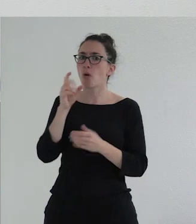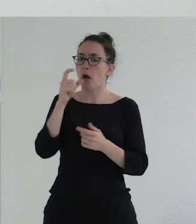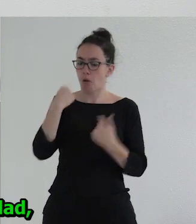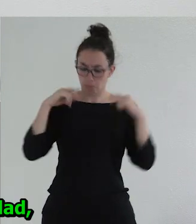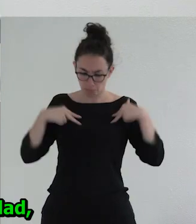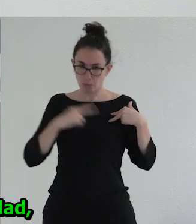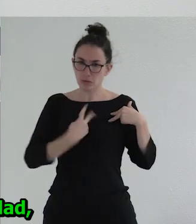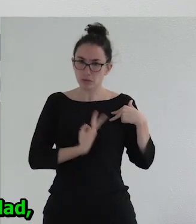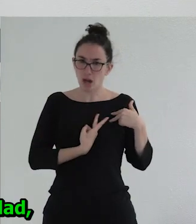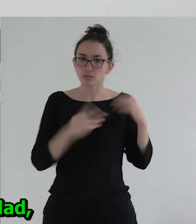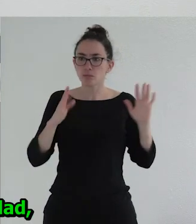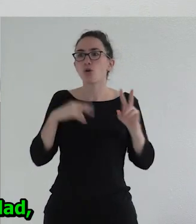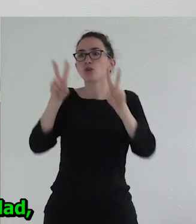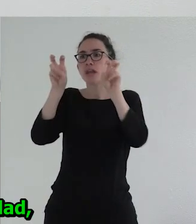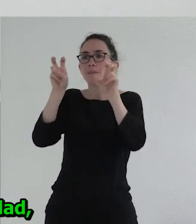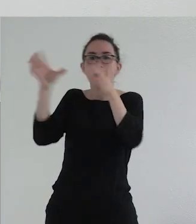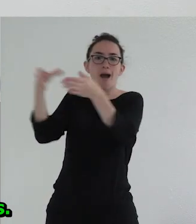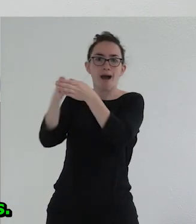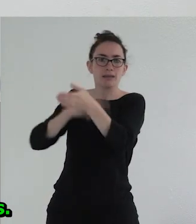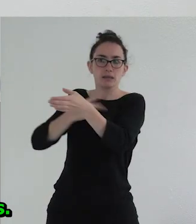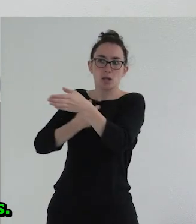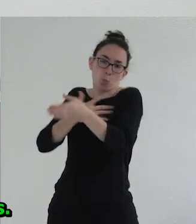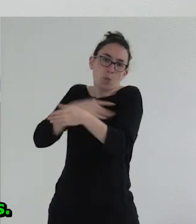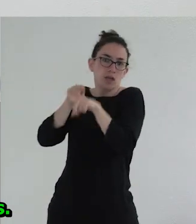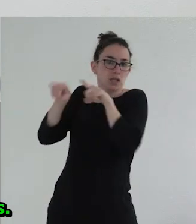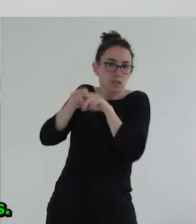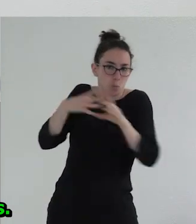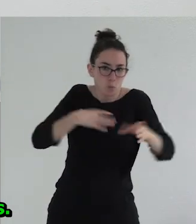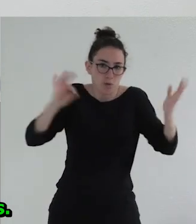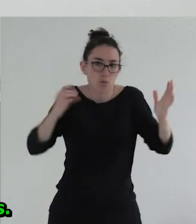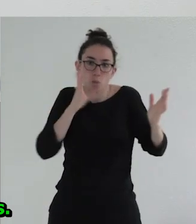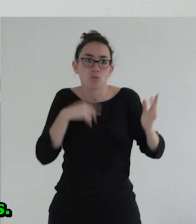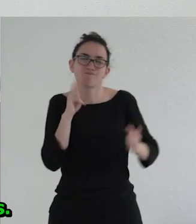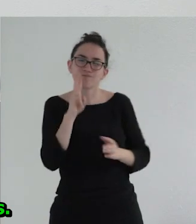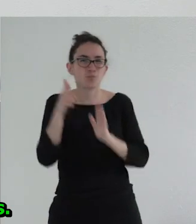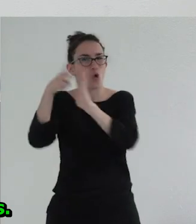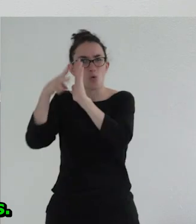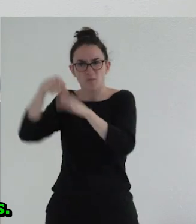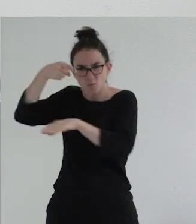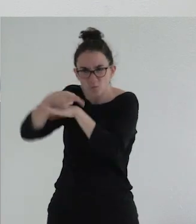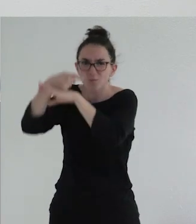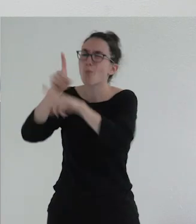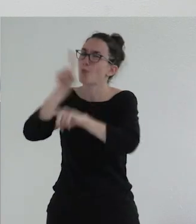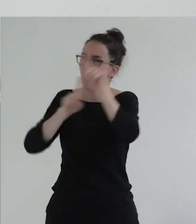crítico sobre el imaginario de la transexualidad que efectivamente yo creo que es normativo y problemático por muchas razones.